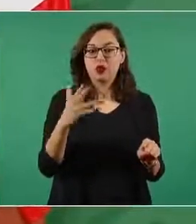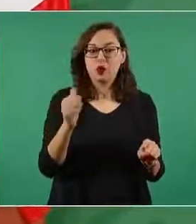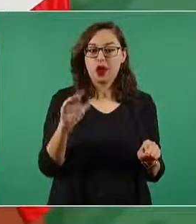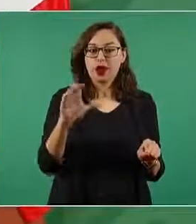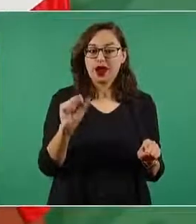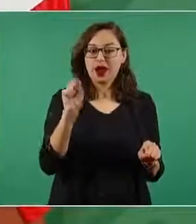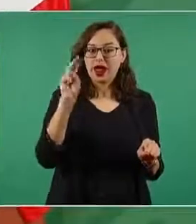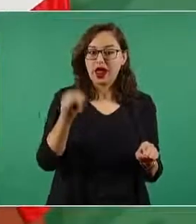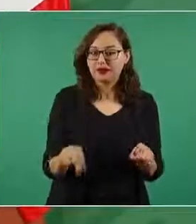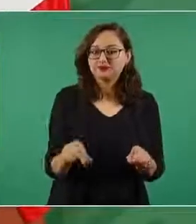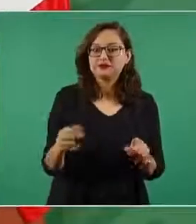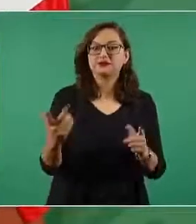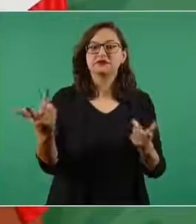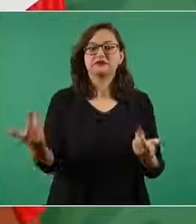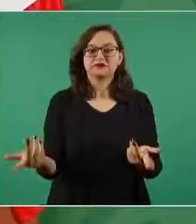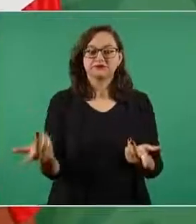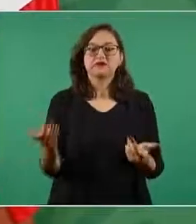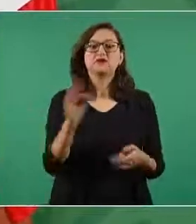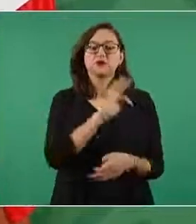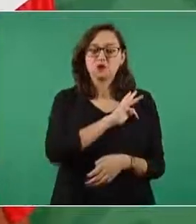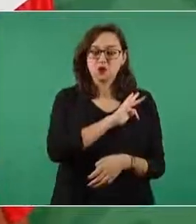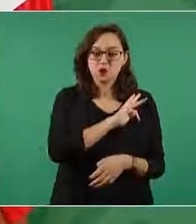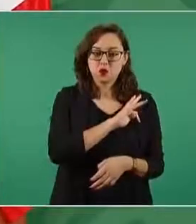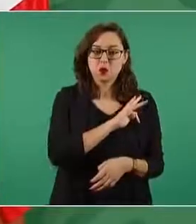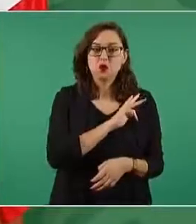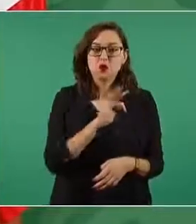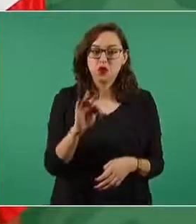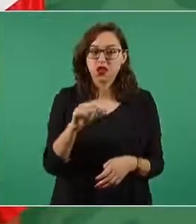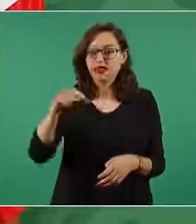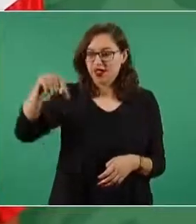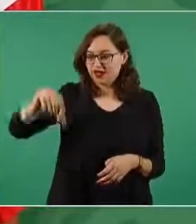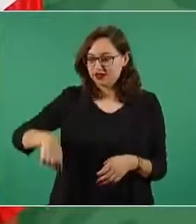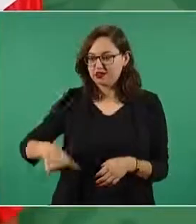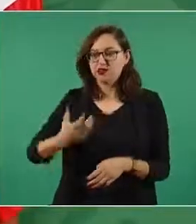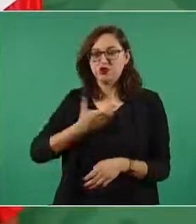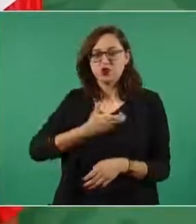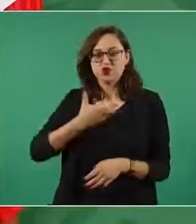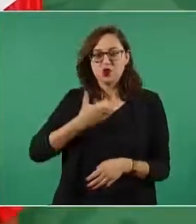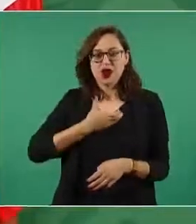y van a poder venir al Zócalo